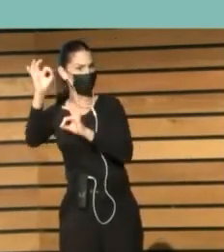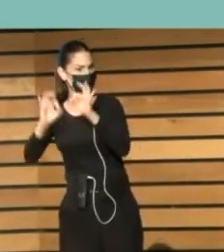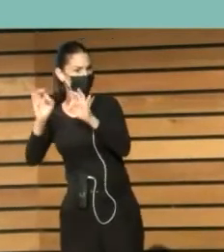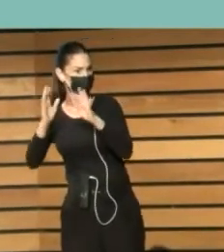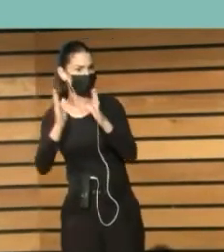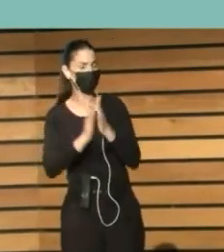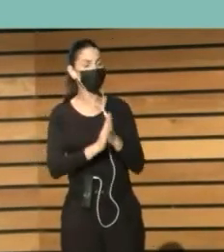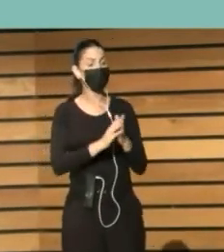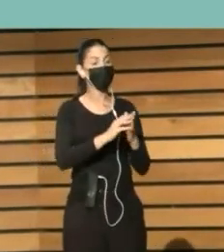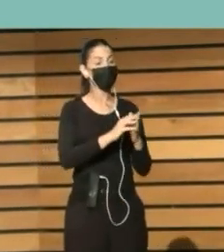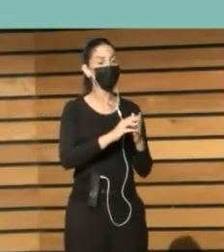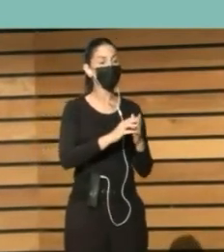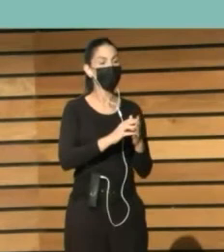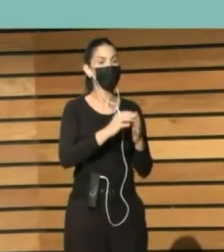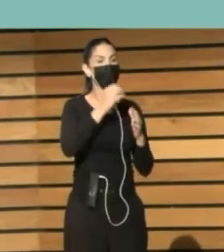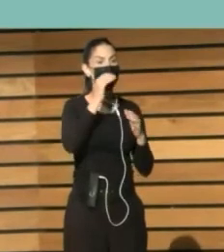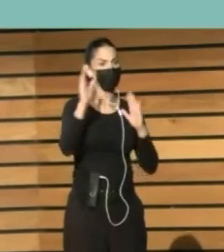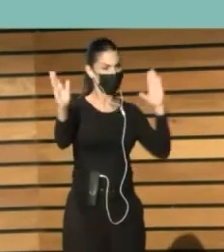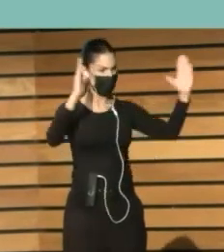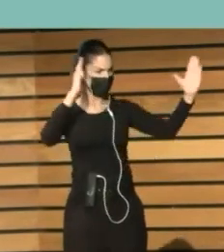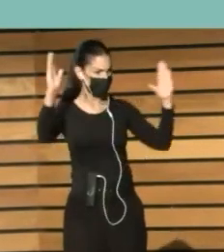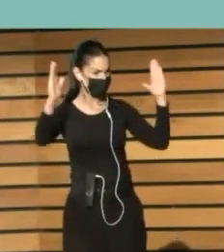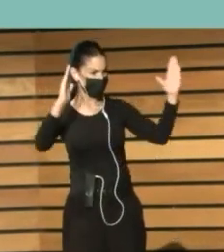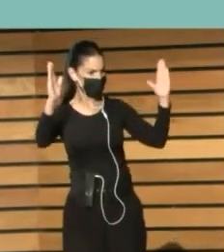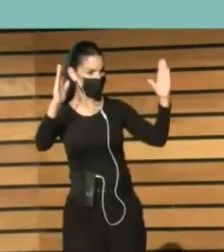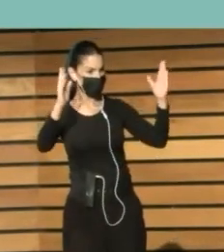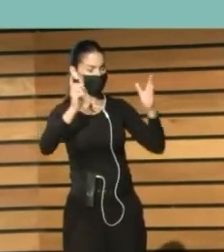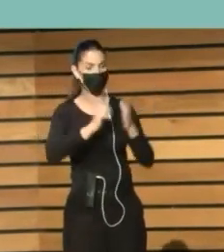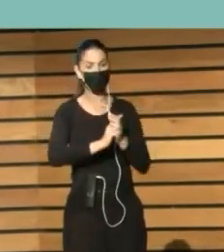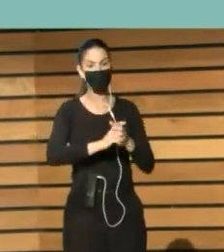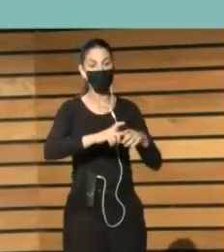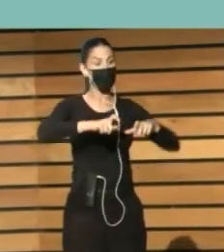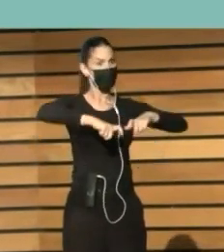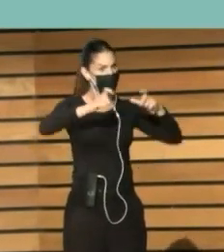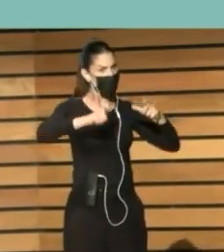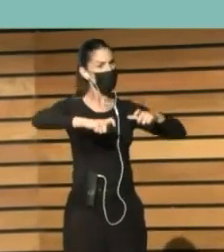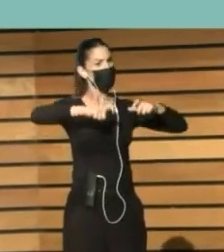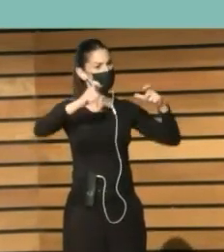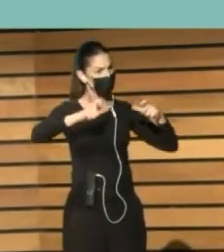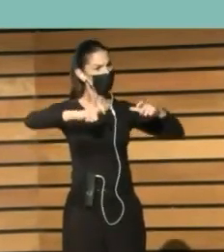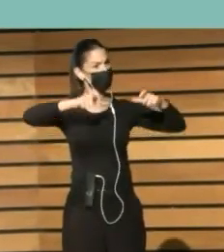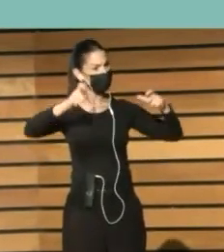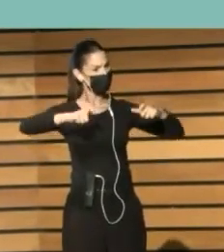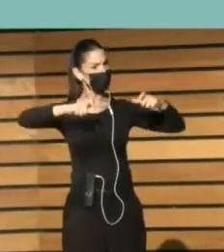2020 En ese periodo Y las proporciones Siguen aumentando